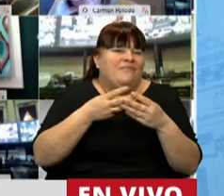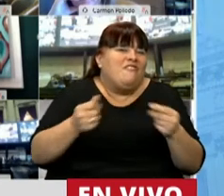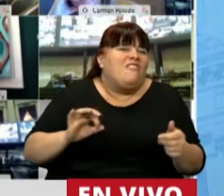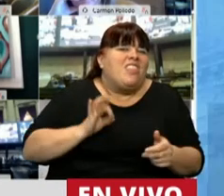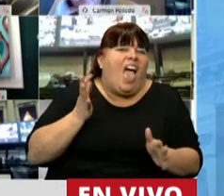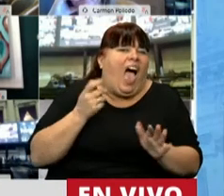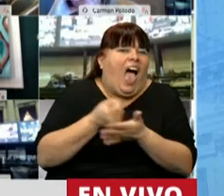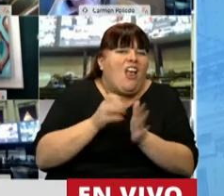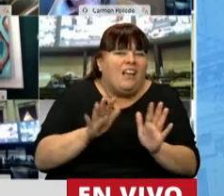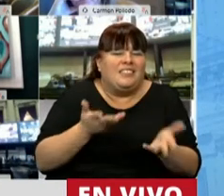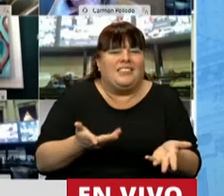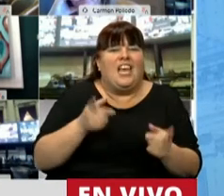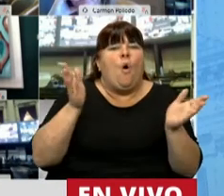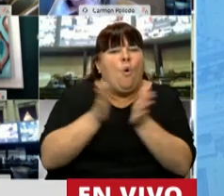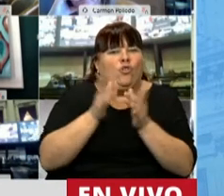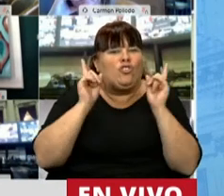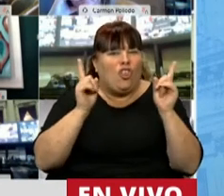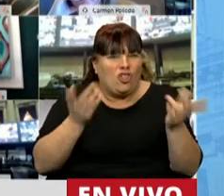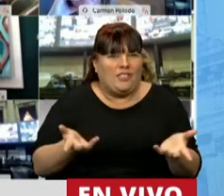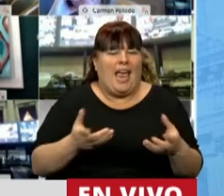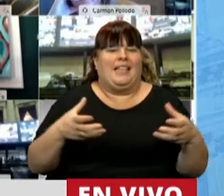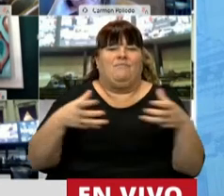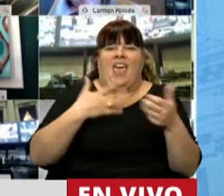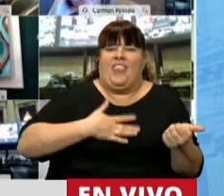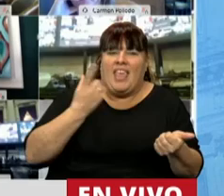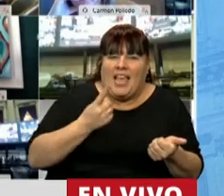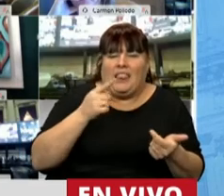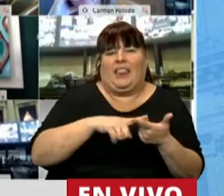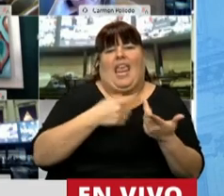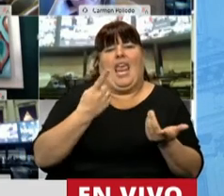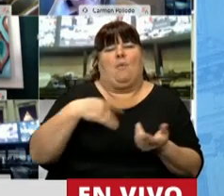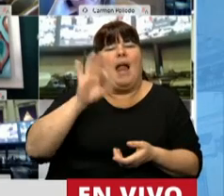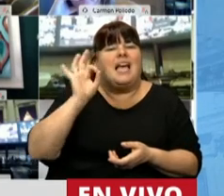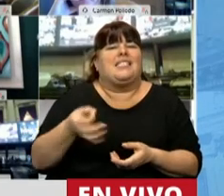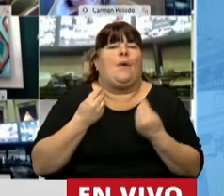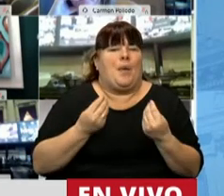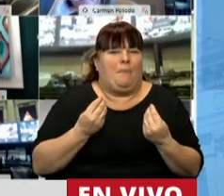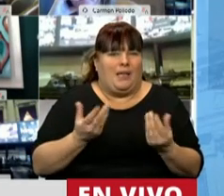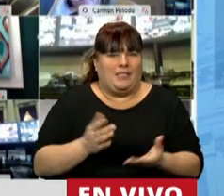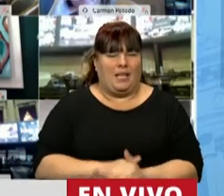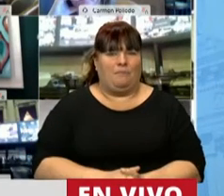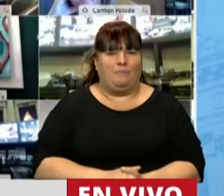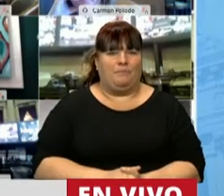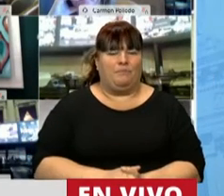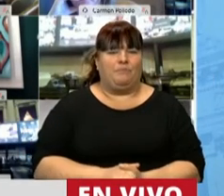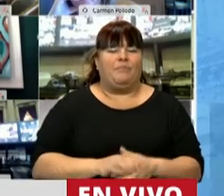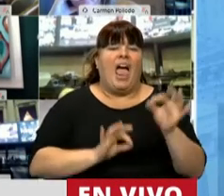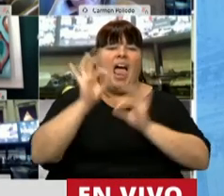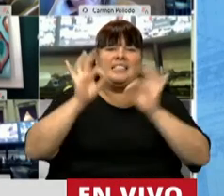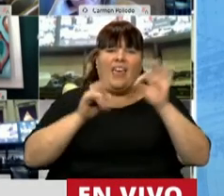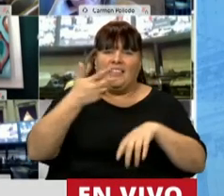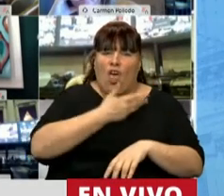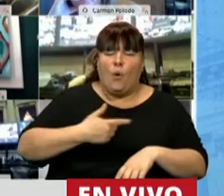los ciclos y sus docentes, sus equipos directivos, de saber qué es lo que está pasando. Las estadísticas